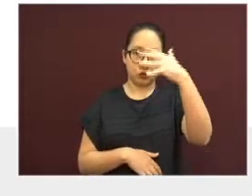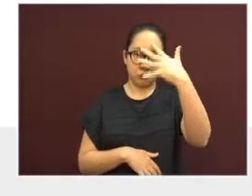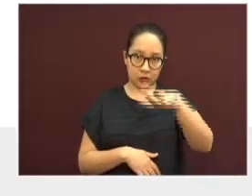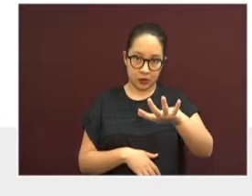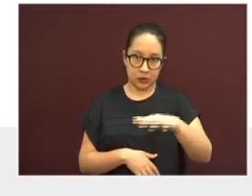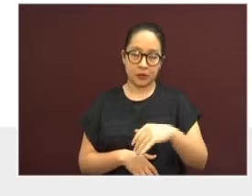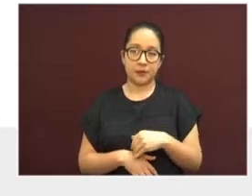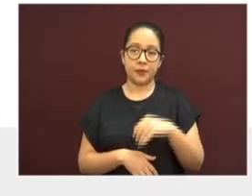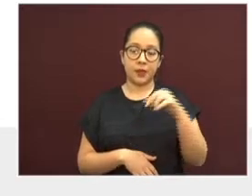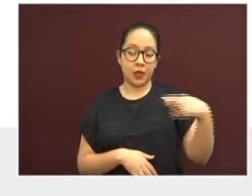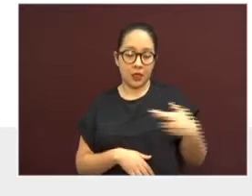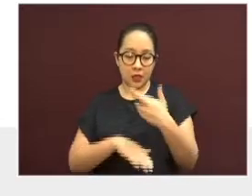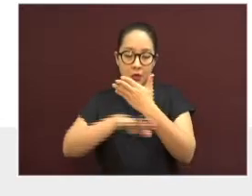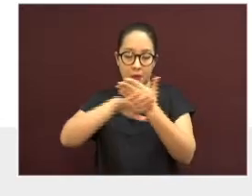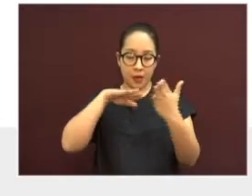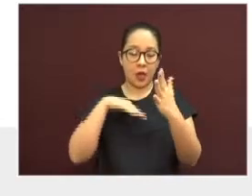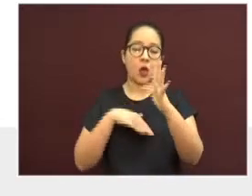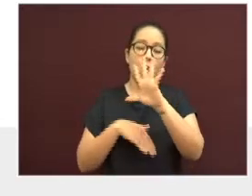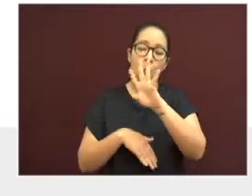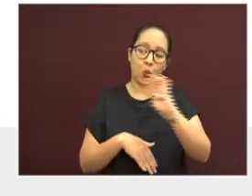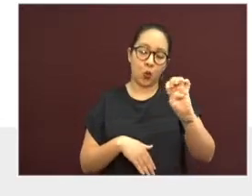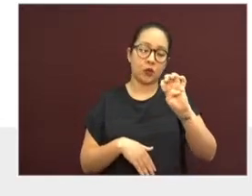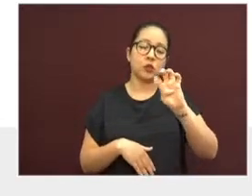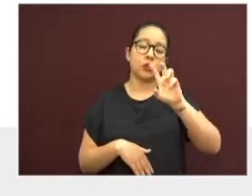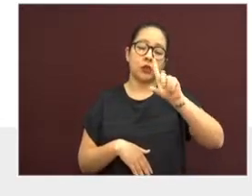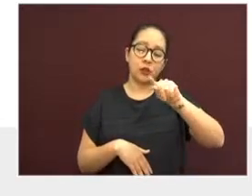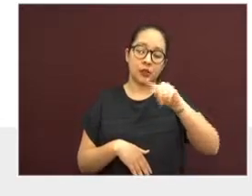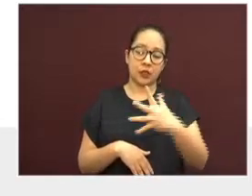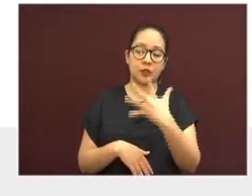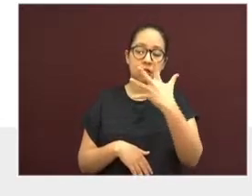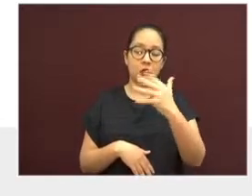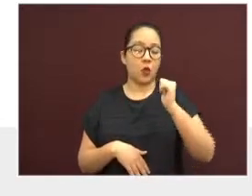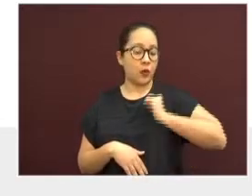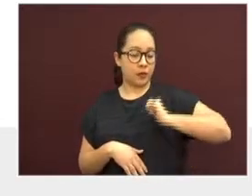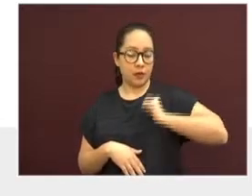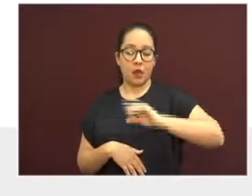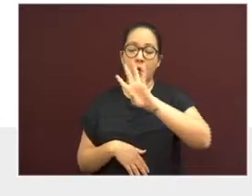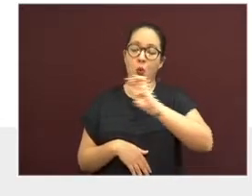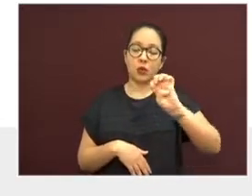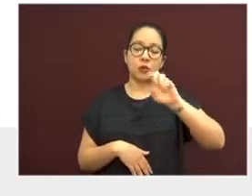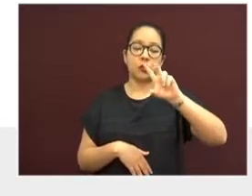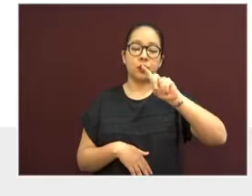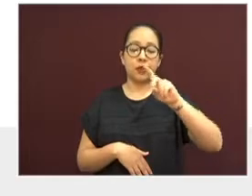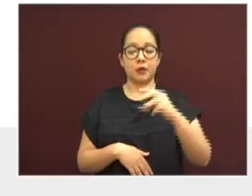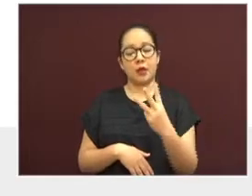Blanco, 475. La Antigua, 433.